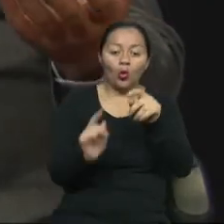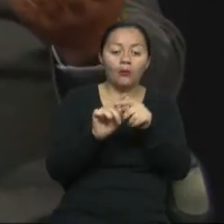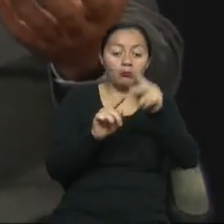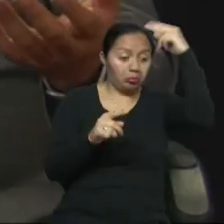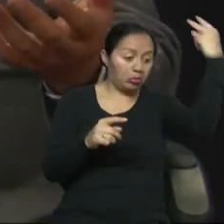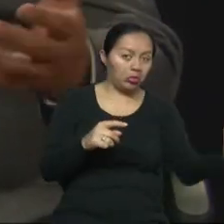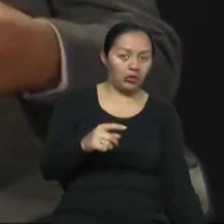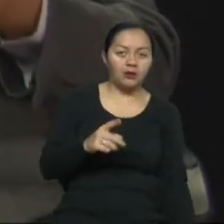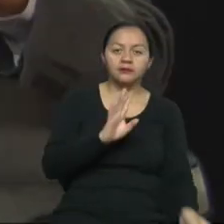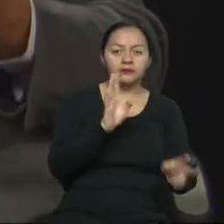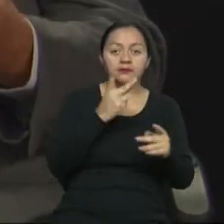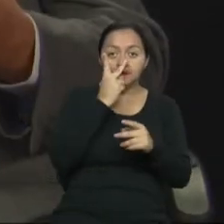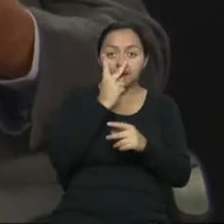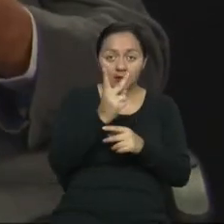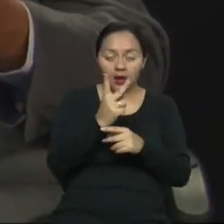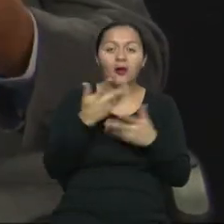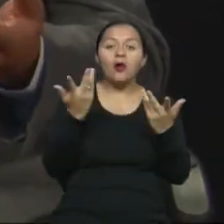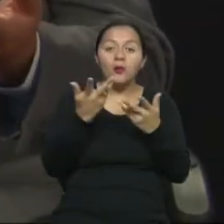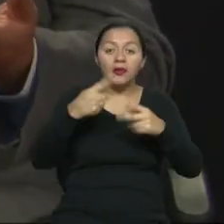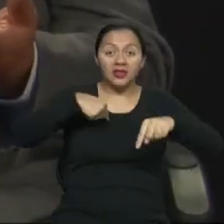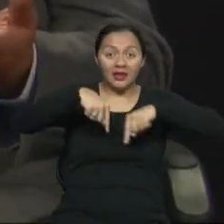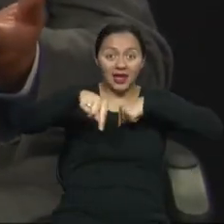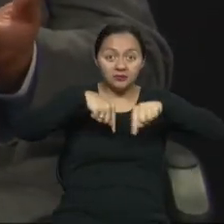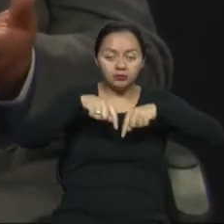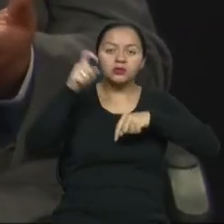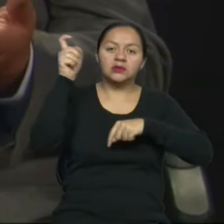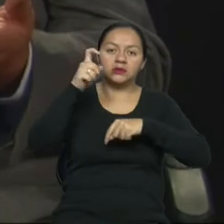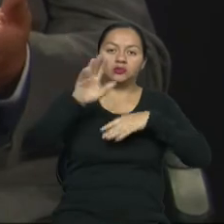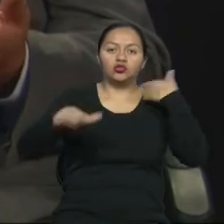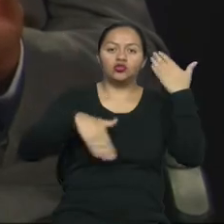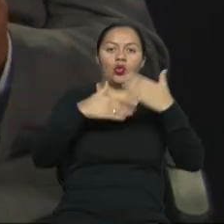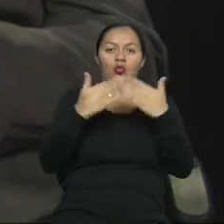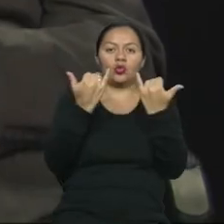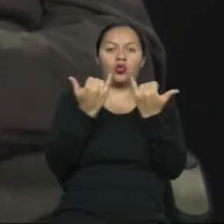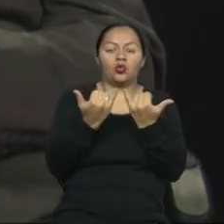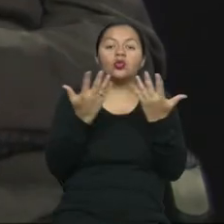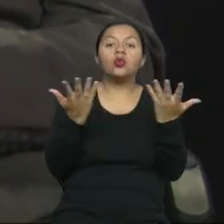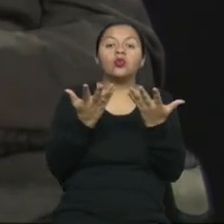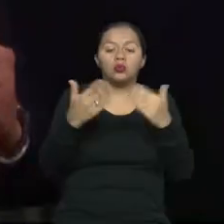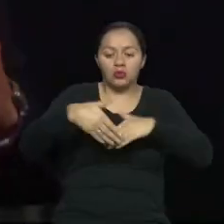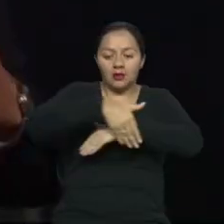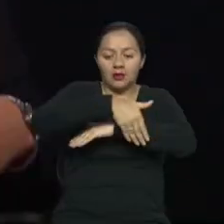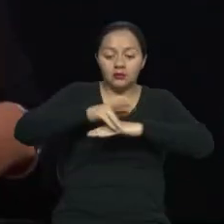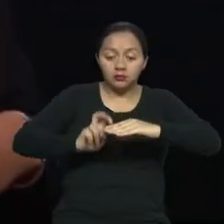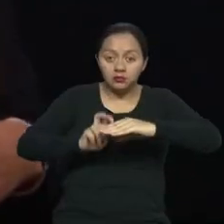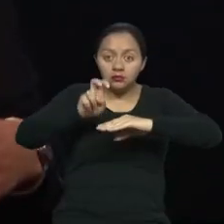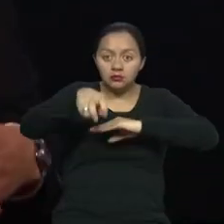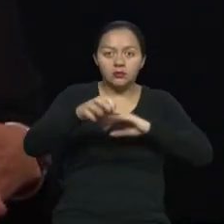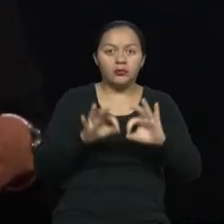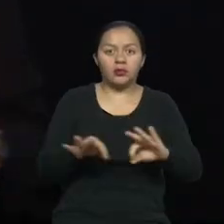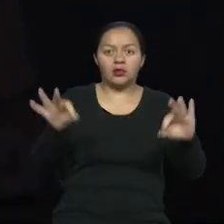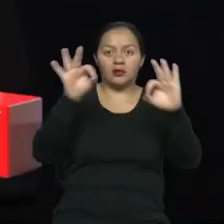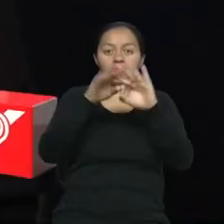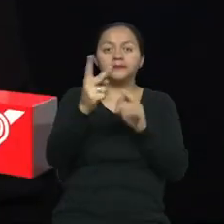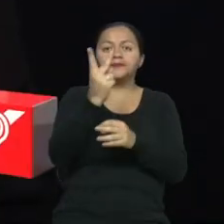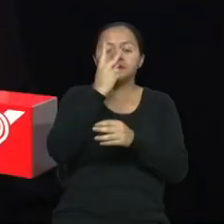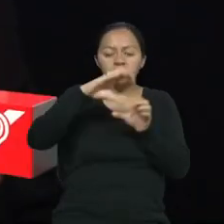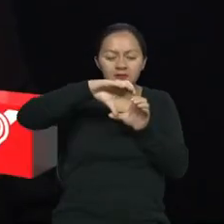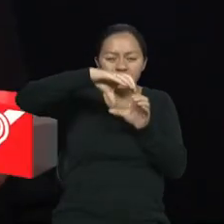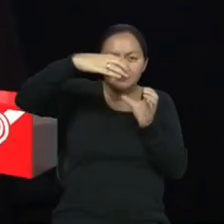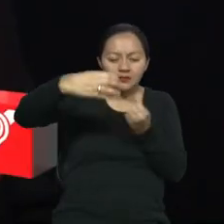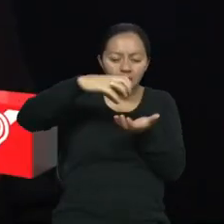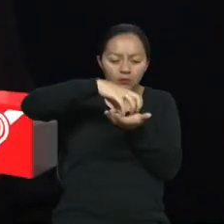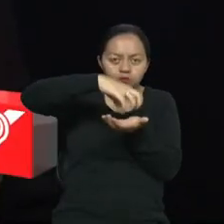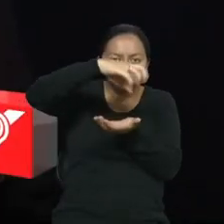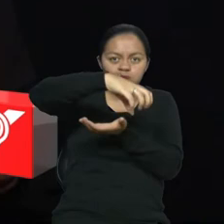en el metro, en andenes de transporte y por ende en las aceras. Carlos, ahorita que mencionaste las bandas podotáctiles, la